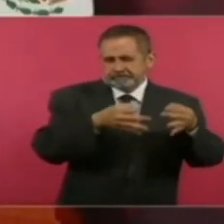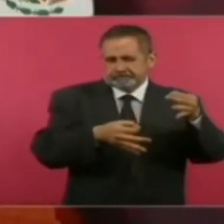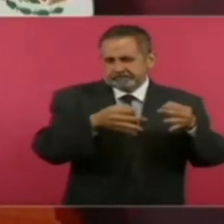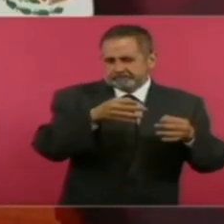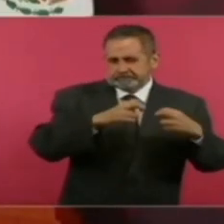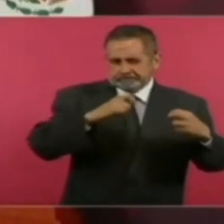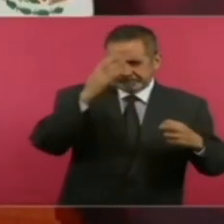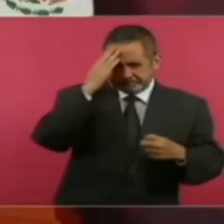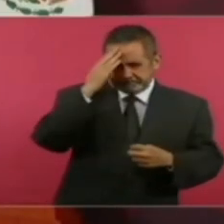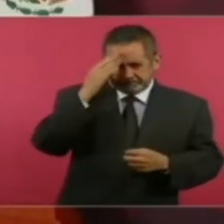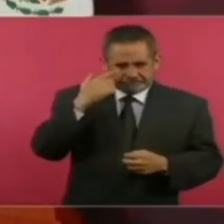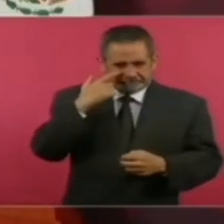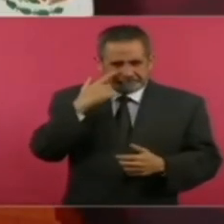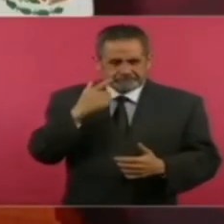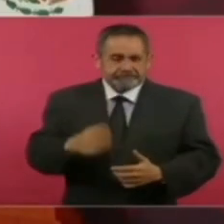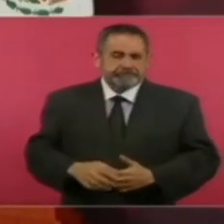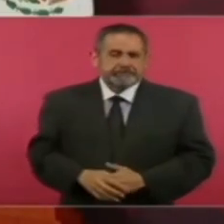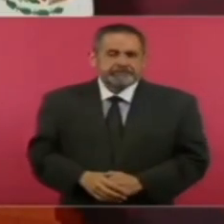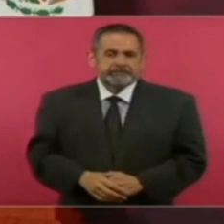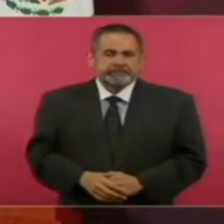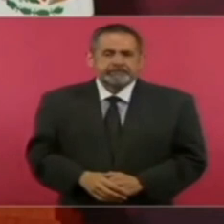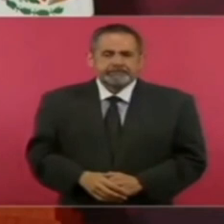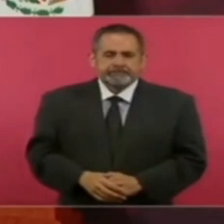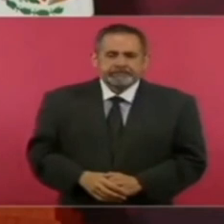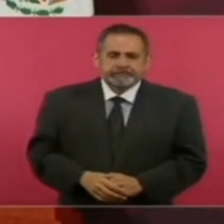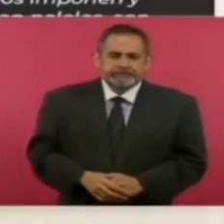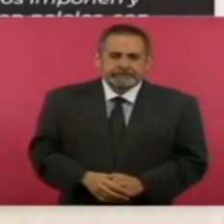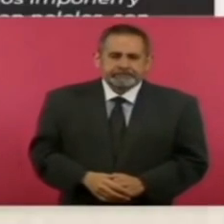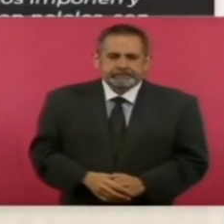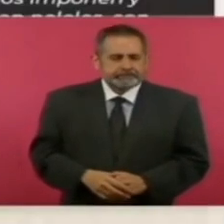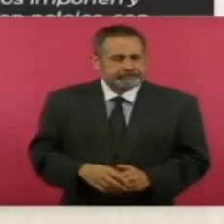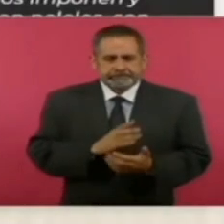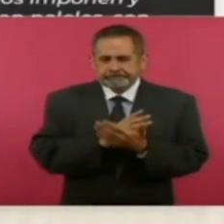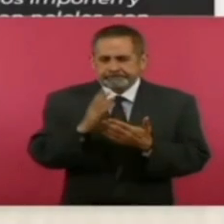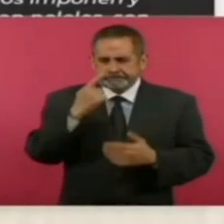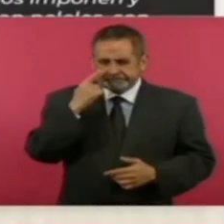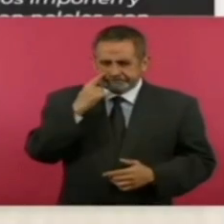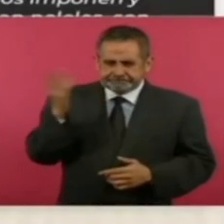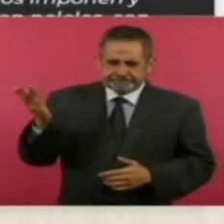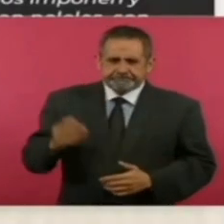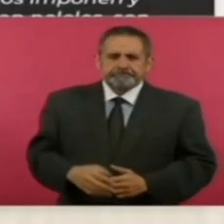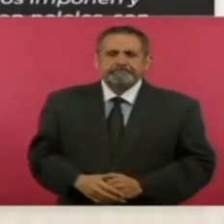fíjense hasta dónde llegan